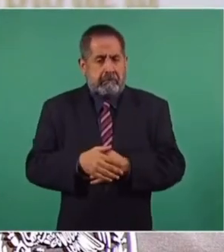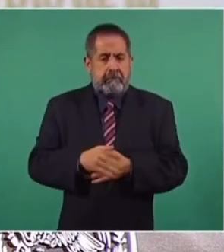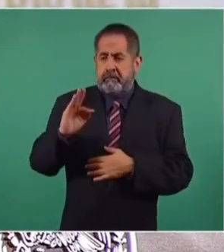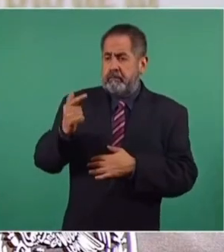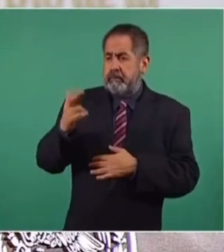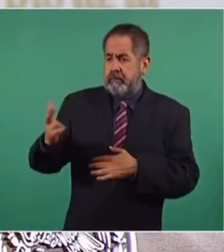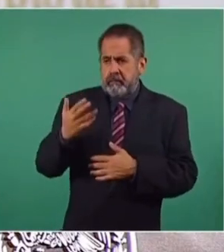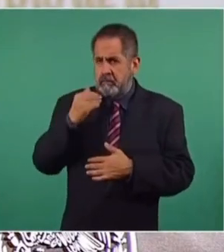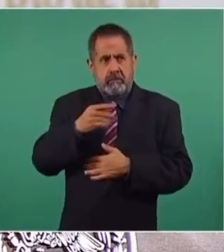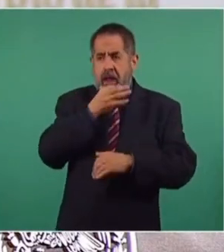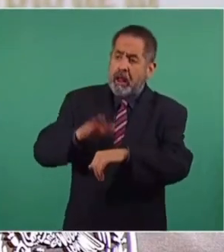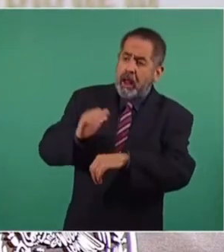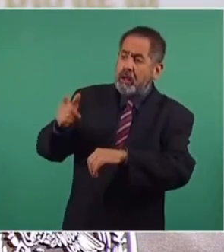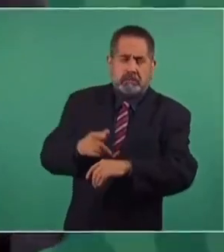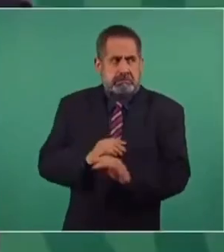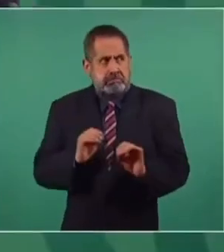fiscalía.